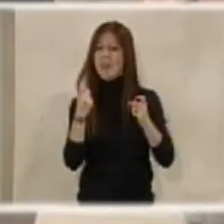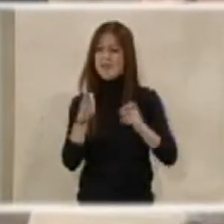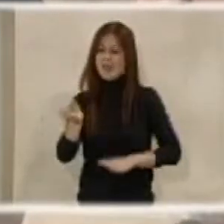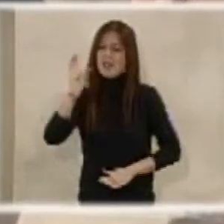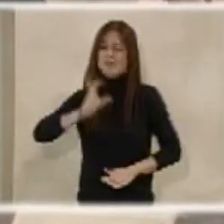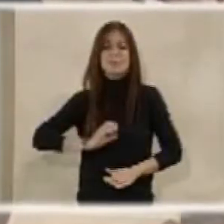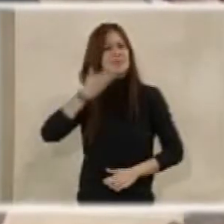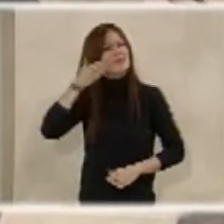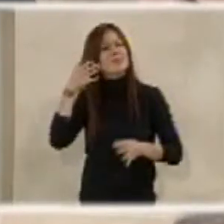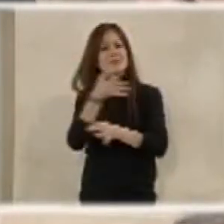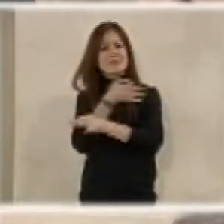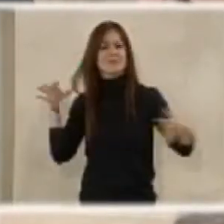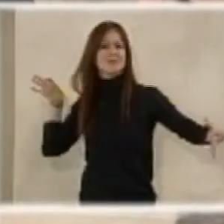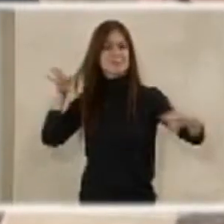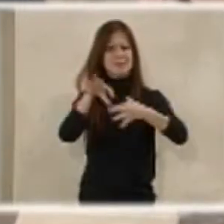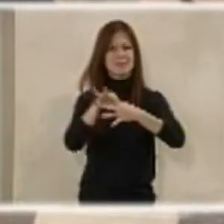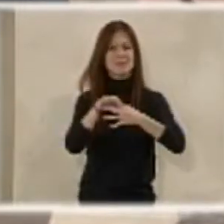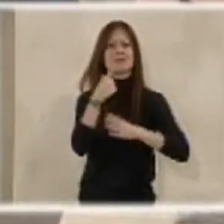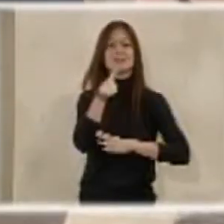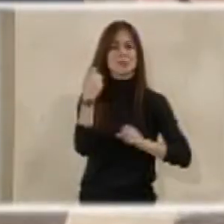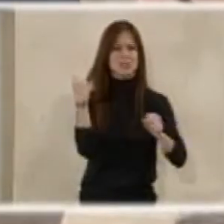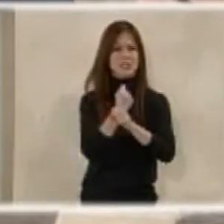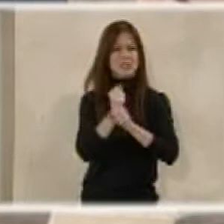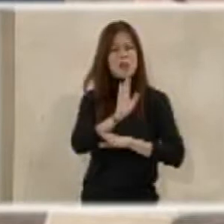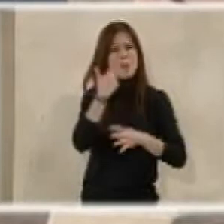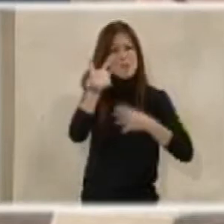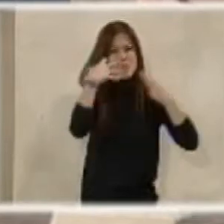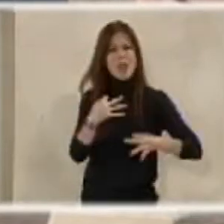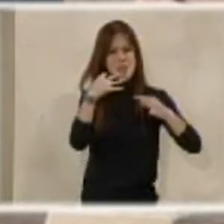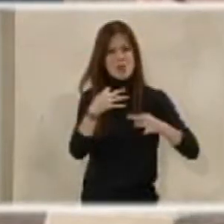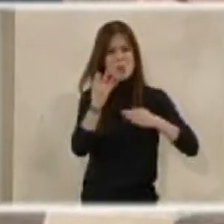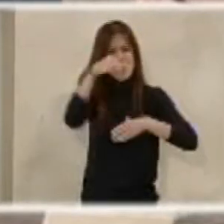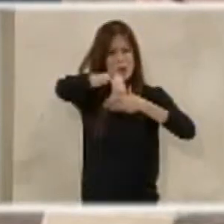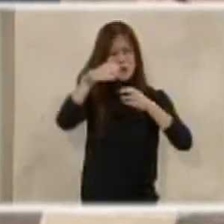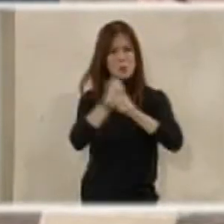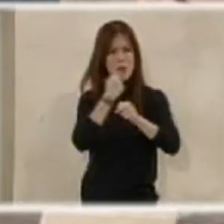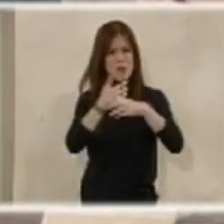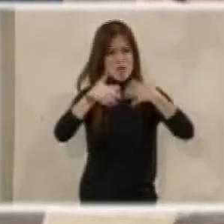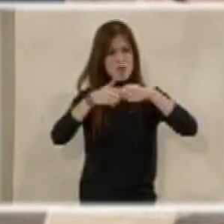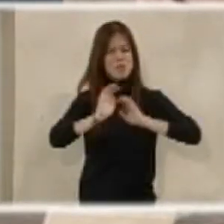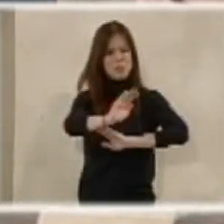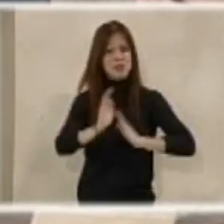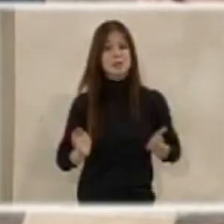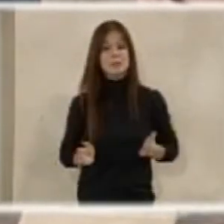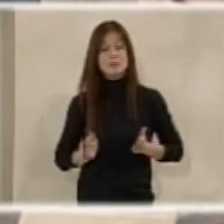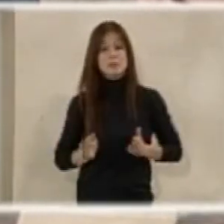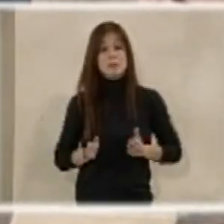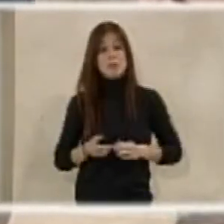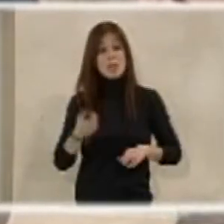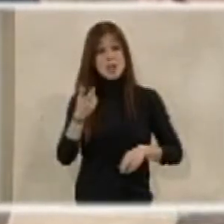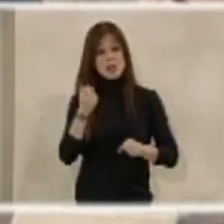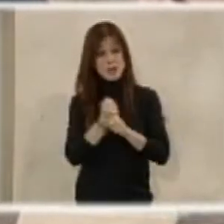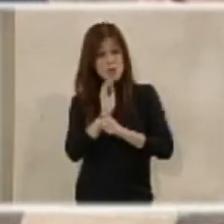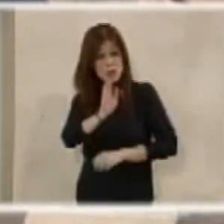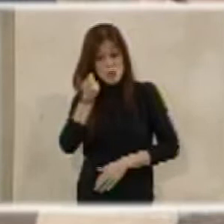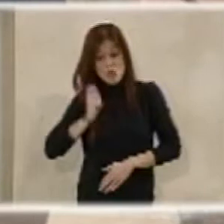retribuciones dignas y acordes con la dificultad y el riesgo en vuestras funciones. Esta profesionalidad se